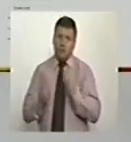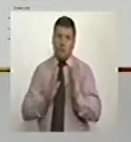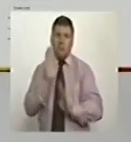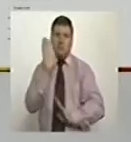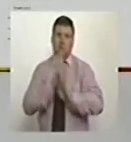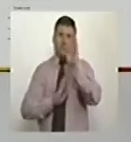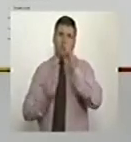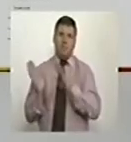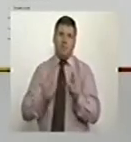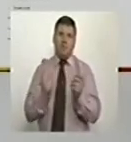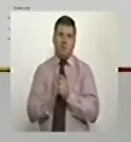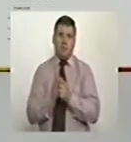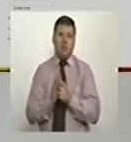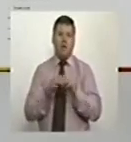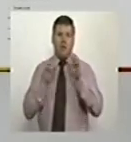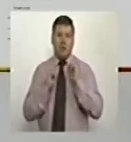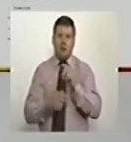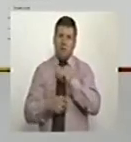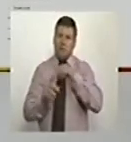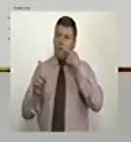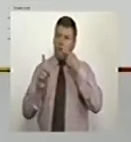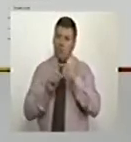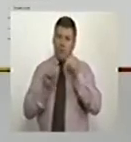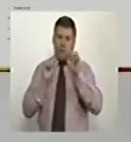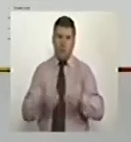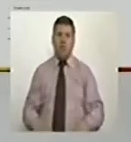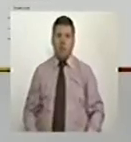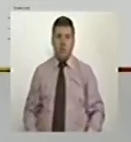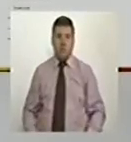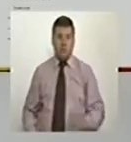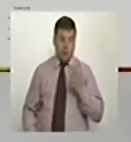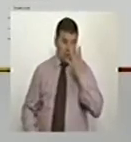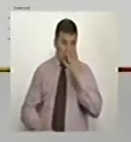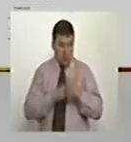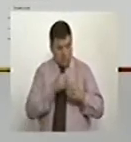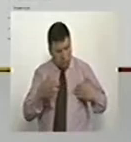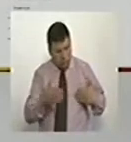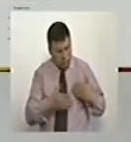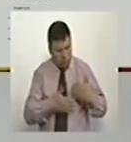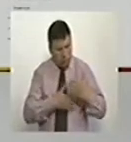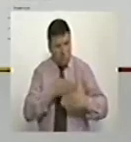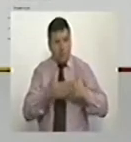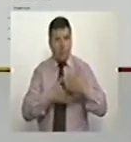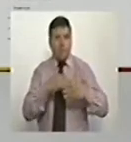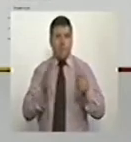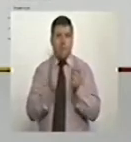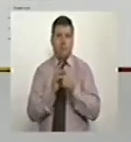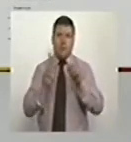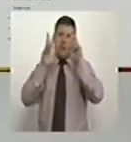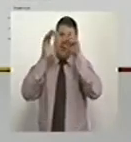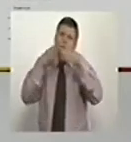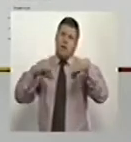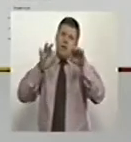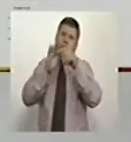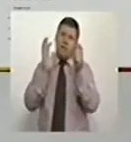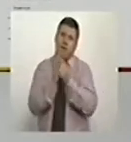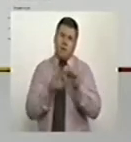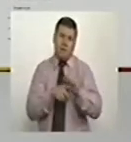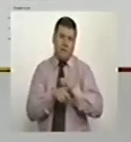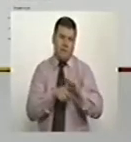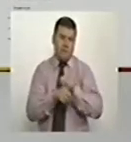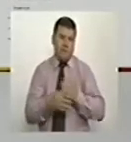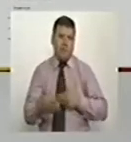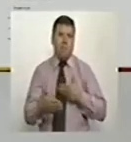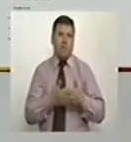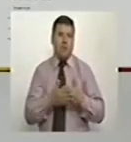desarrollo, vamos a poder afinar. Vamos a poder en cuatro años avanzar muchísimo en temas importantes de las prácticas